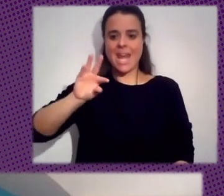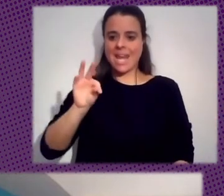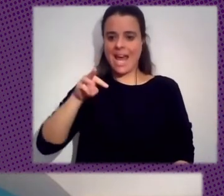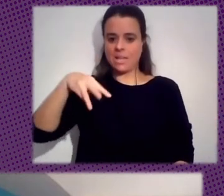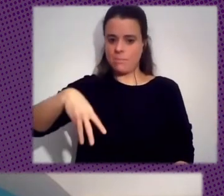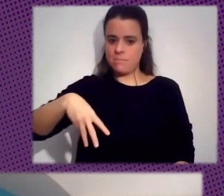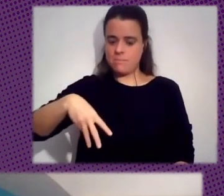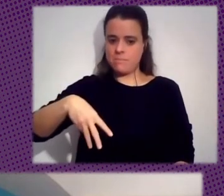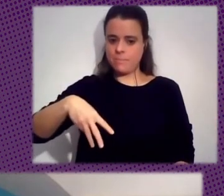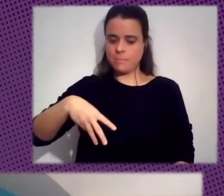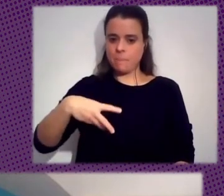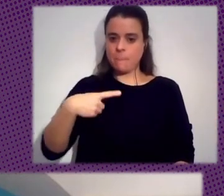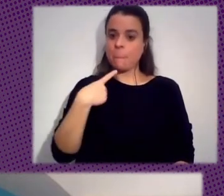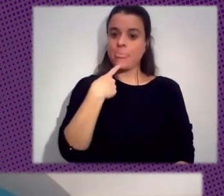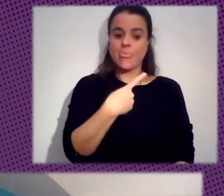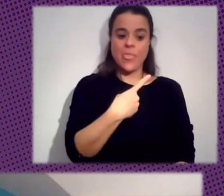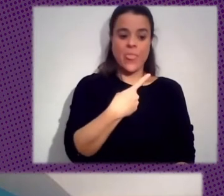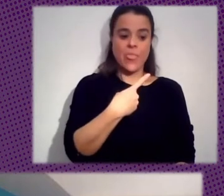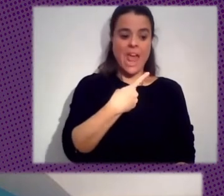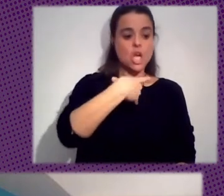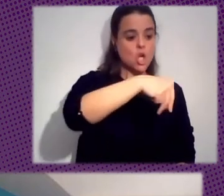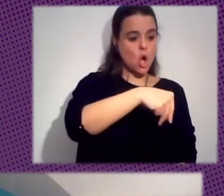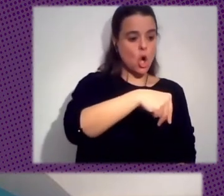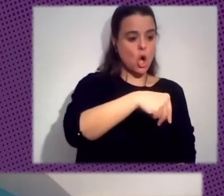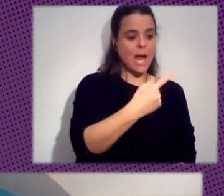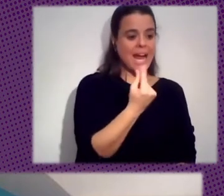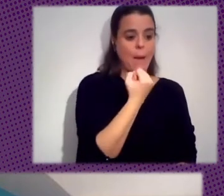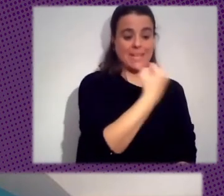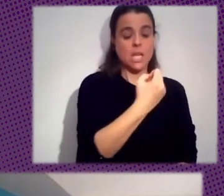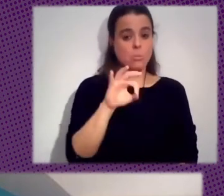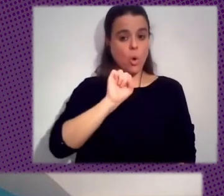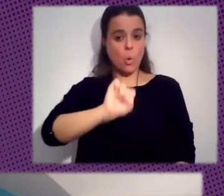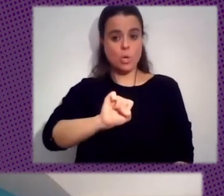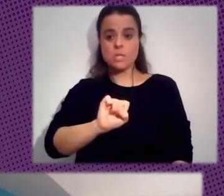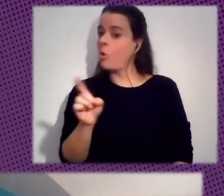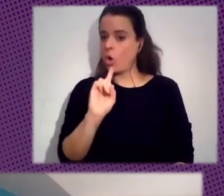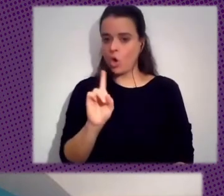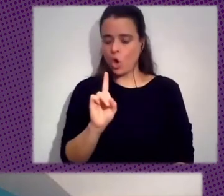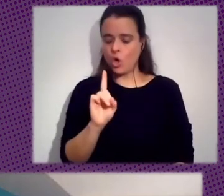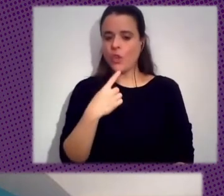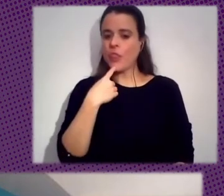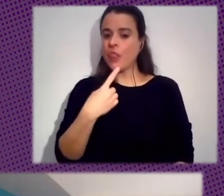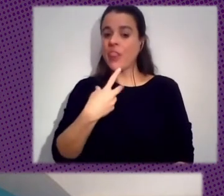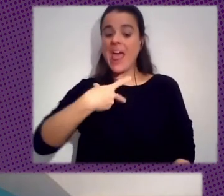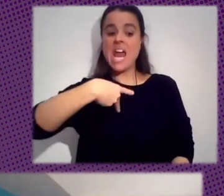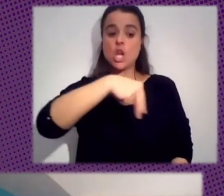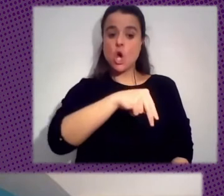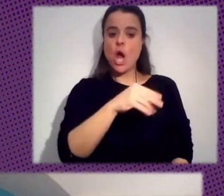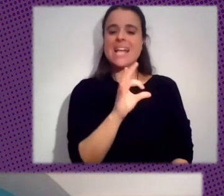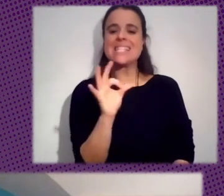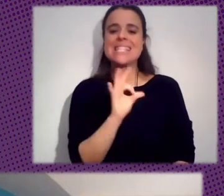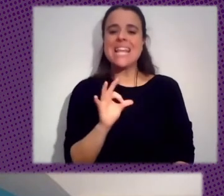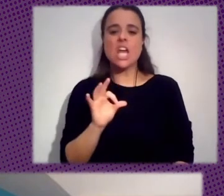Vez De Decir No Al Capitalismo Y Al Comunismo Estamos Tratando De Decir No De Un Lado A Silicon Valley A Su Modelo